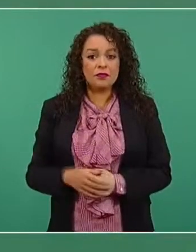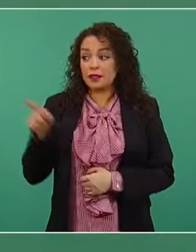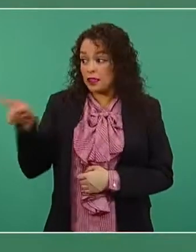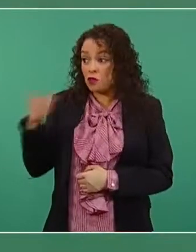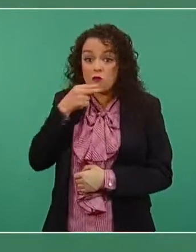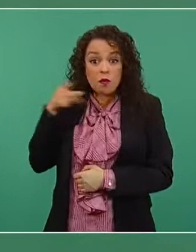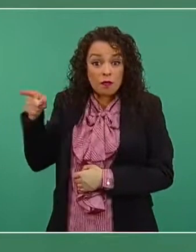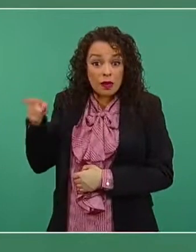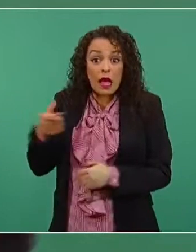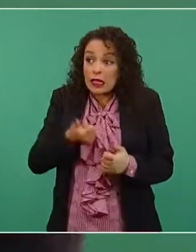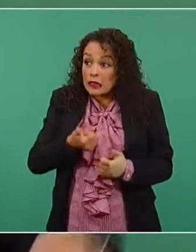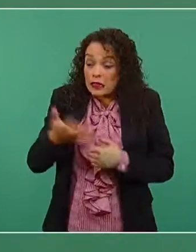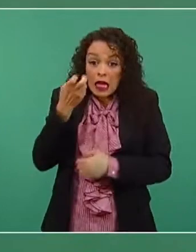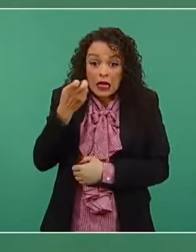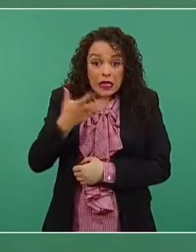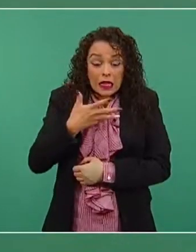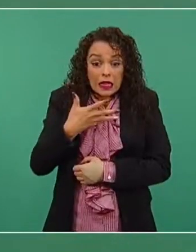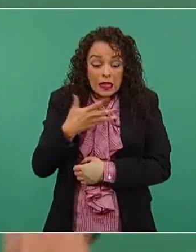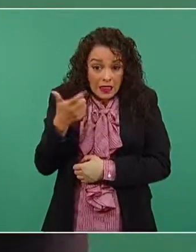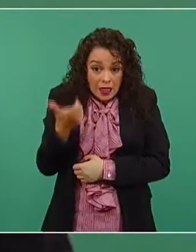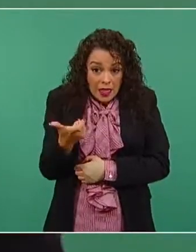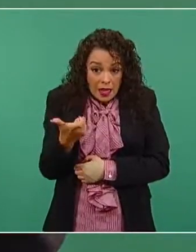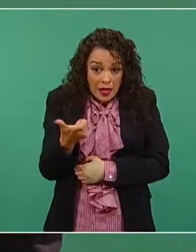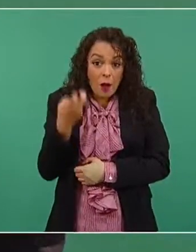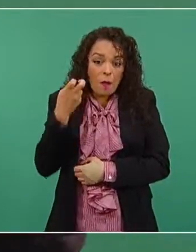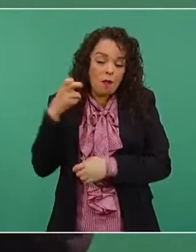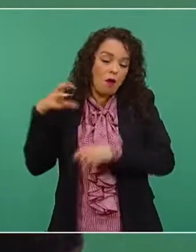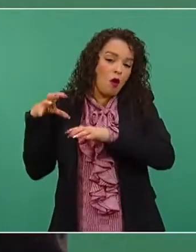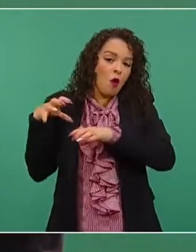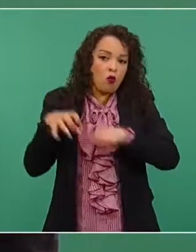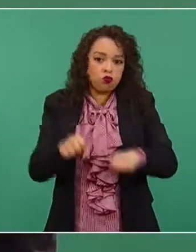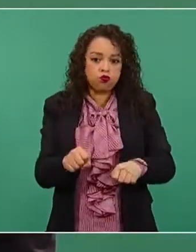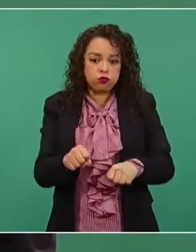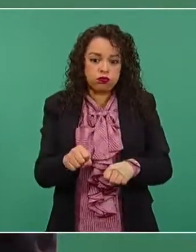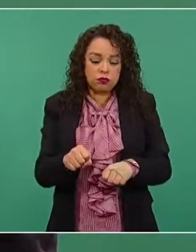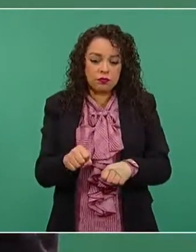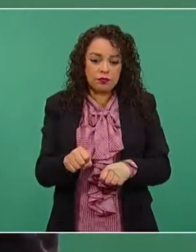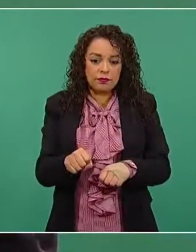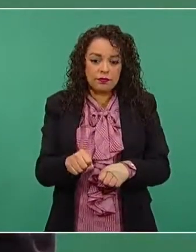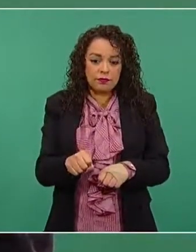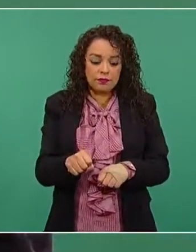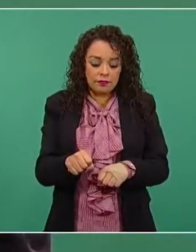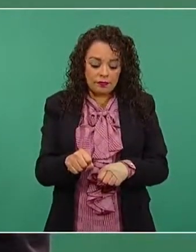y por eso la detención. A veces